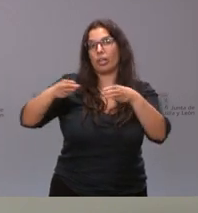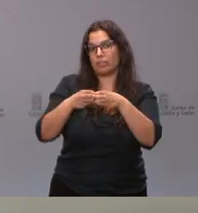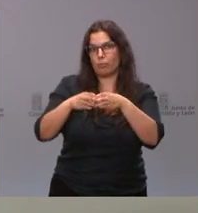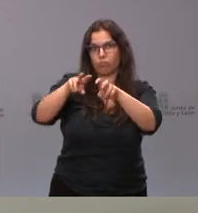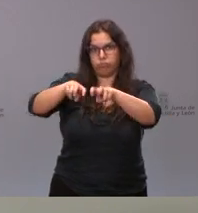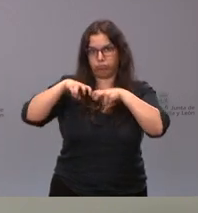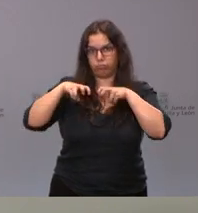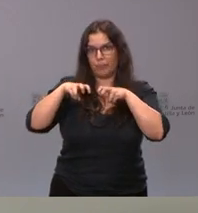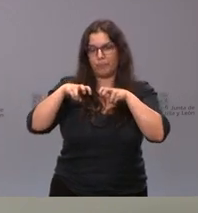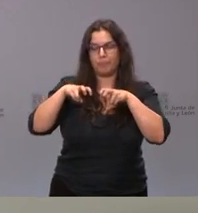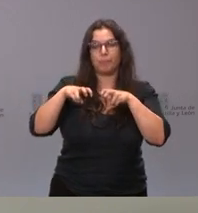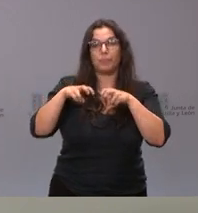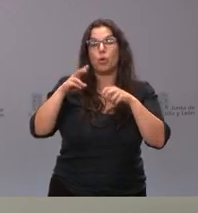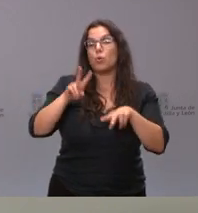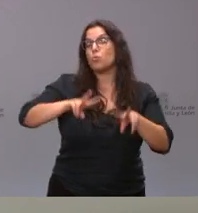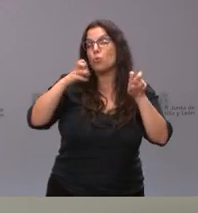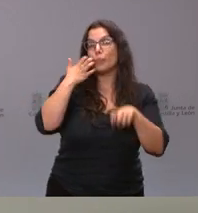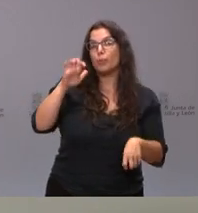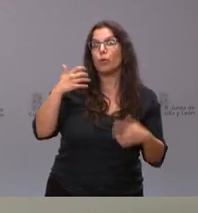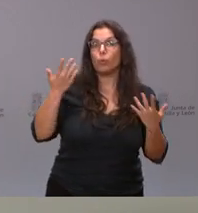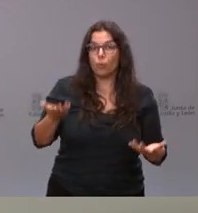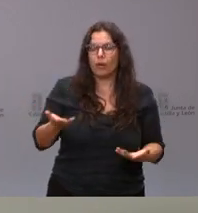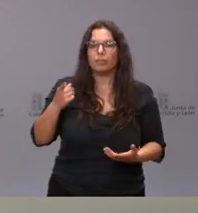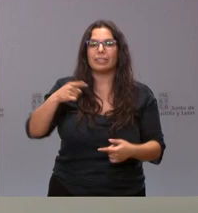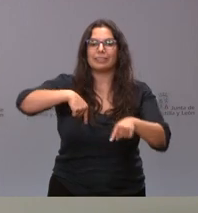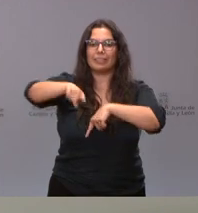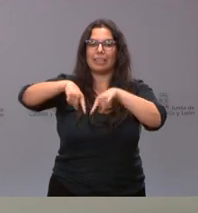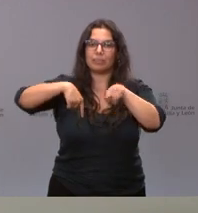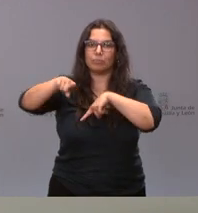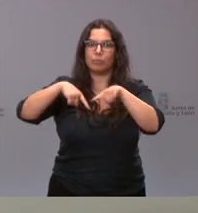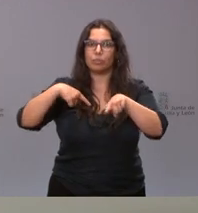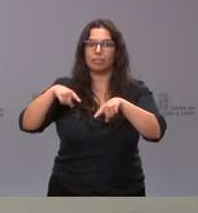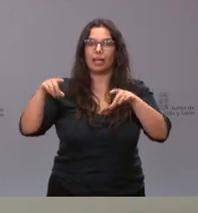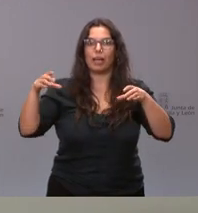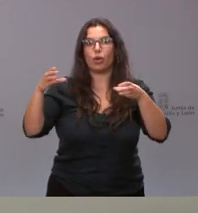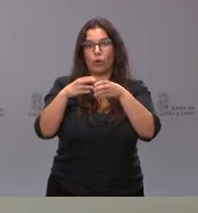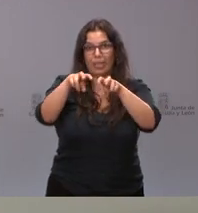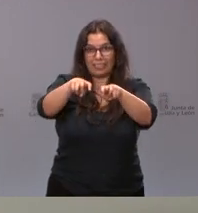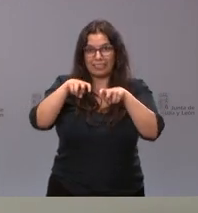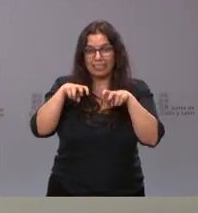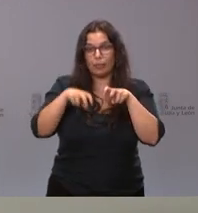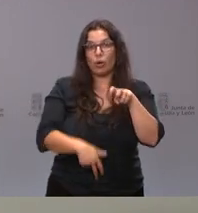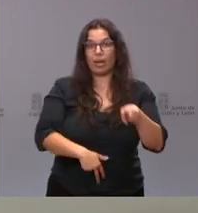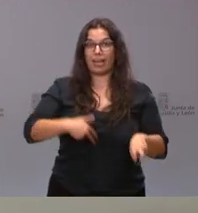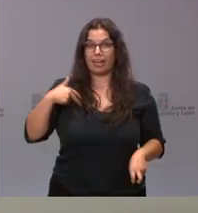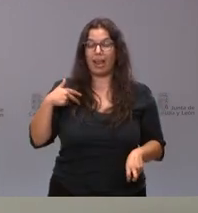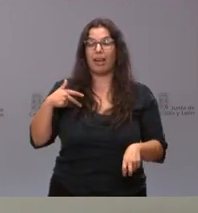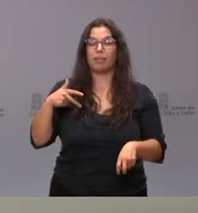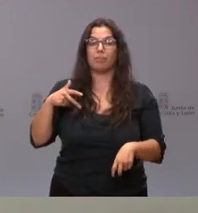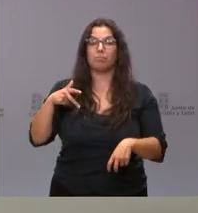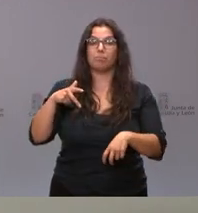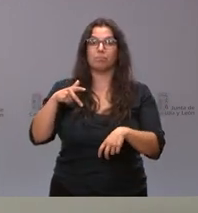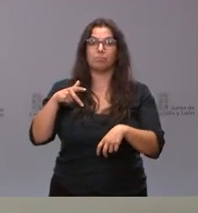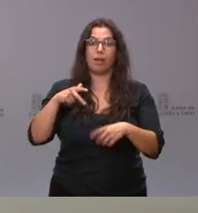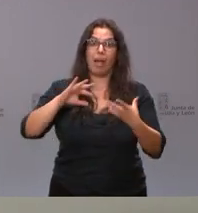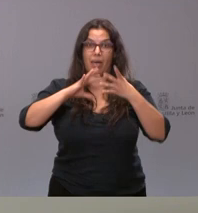novedad es que aumentan especialmente las de transporte colectivo en global, además